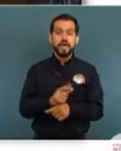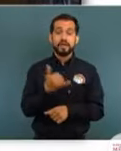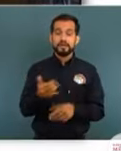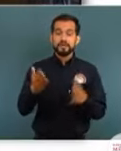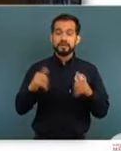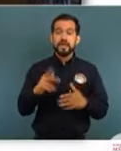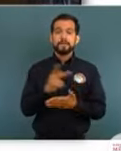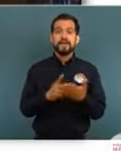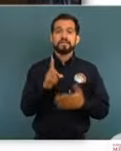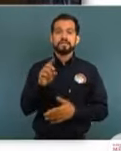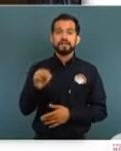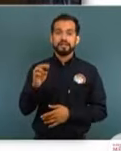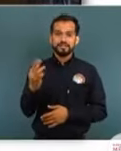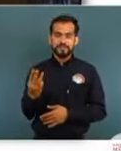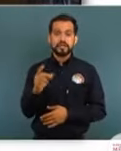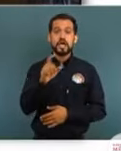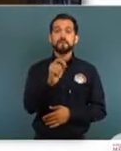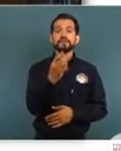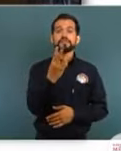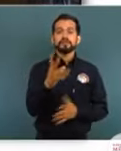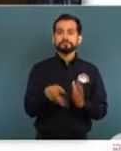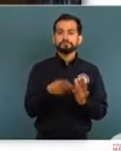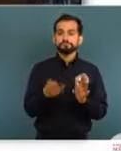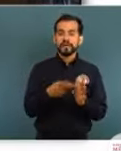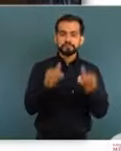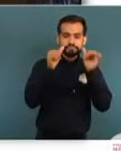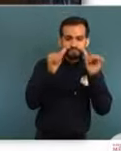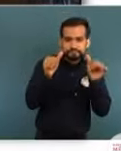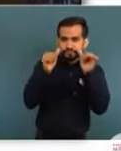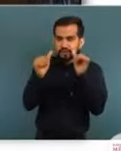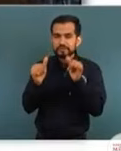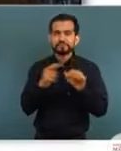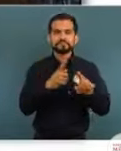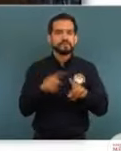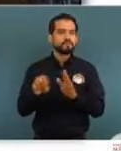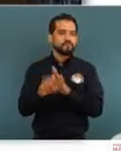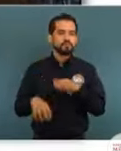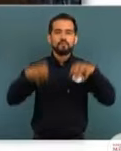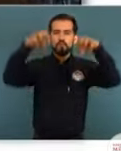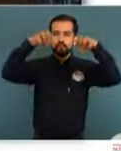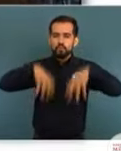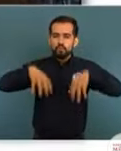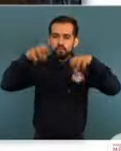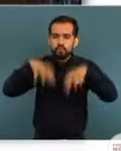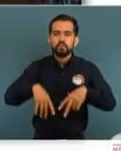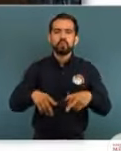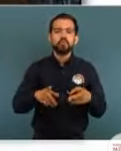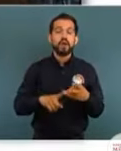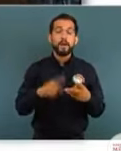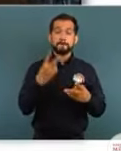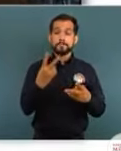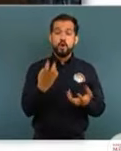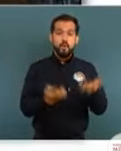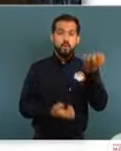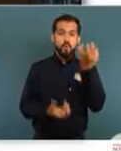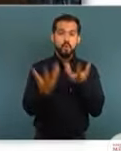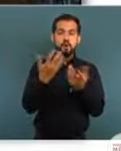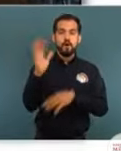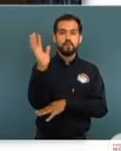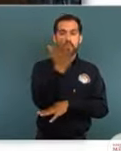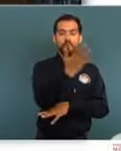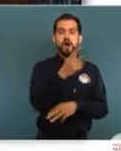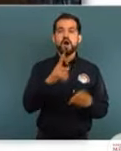y el plan del E3, en 23 ocasiones atendiendo eventos de lluvias, dos incendios